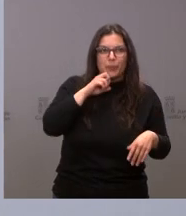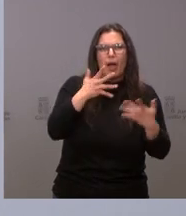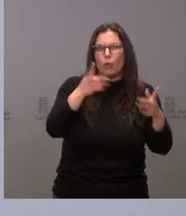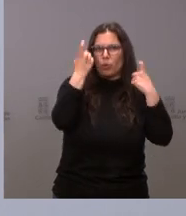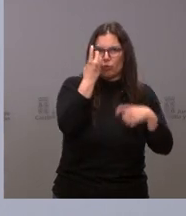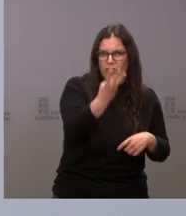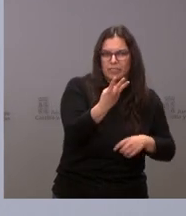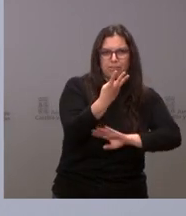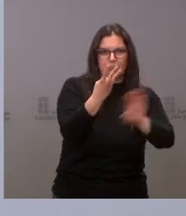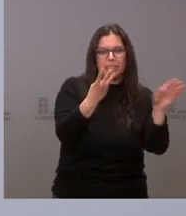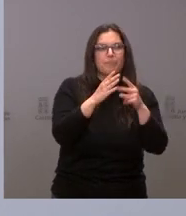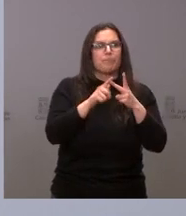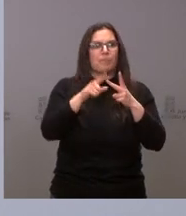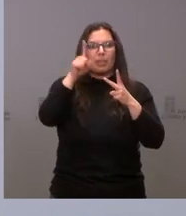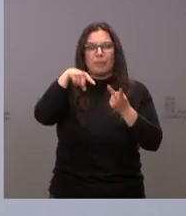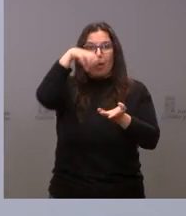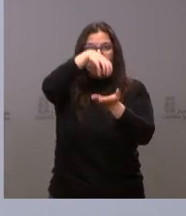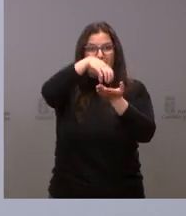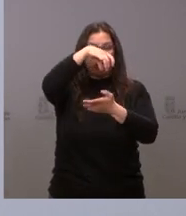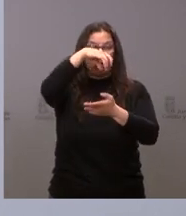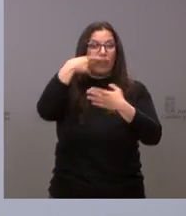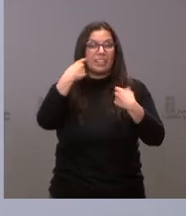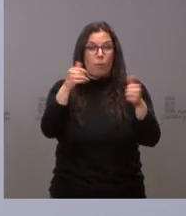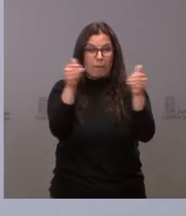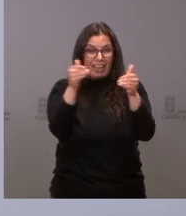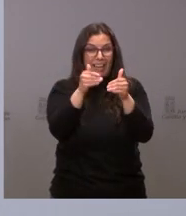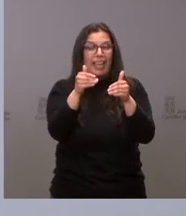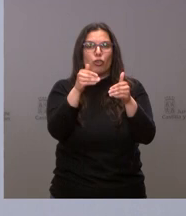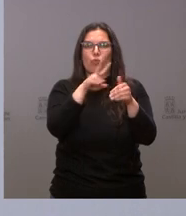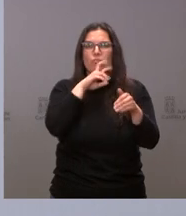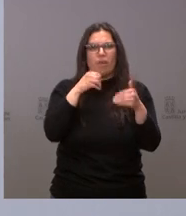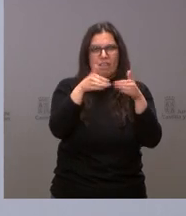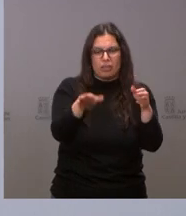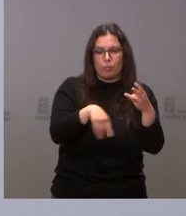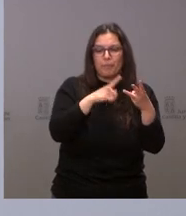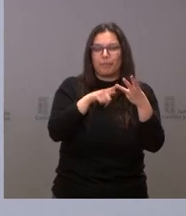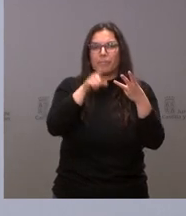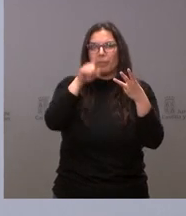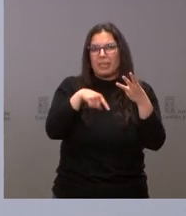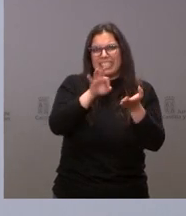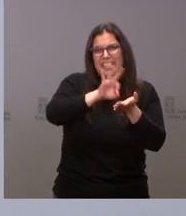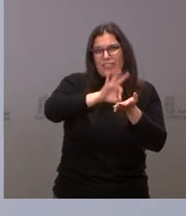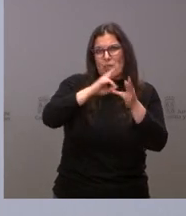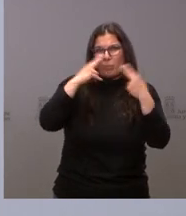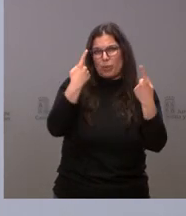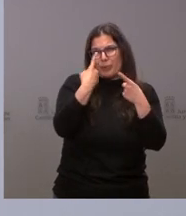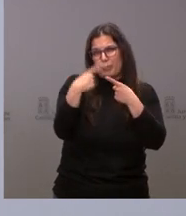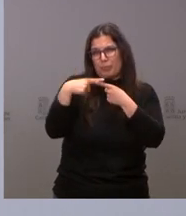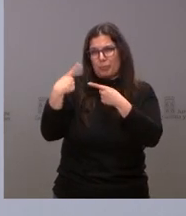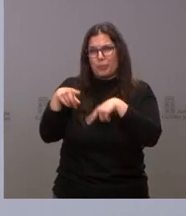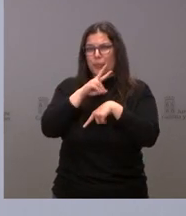mantenemos los consultorios y los centros de salud mantenemos también otro tipo de servicios públicos